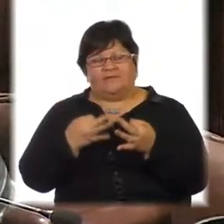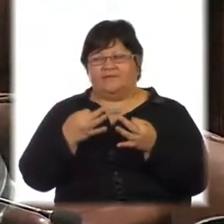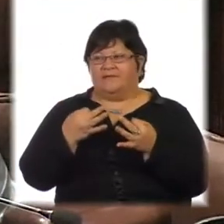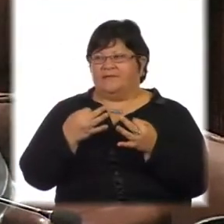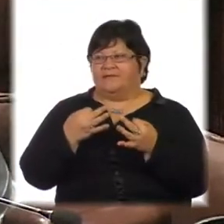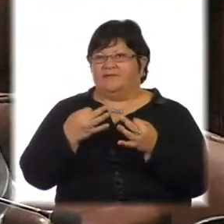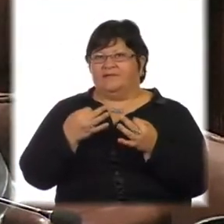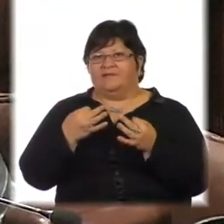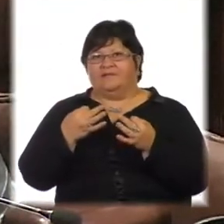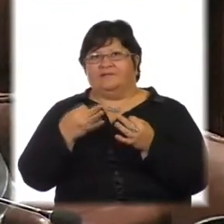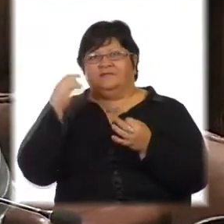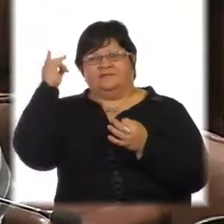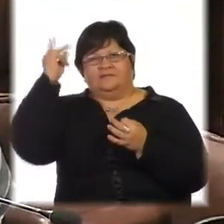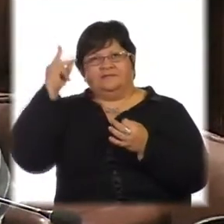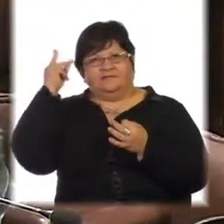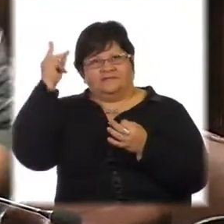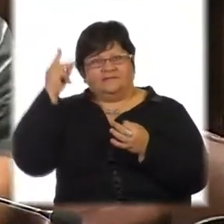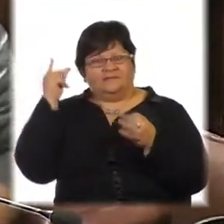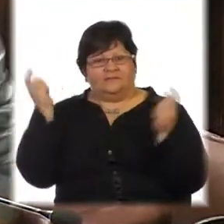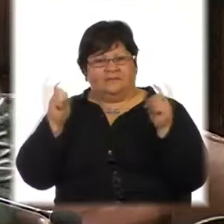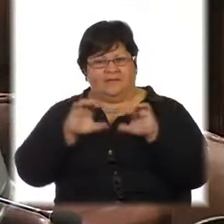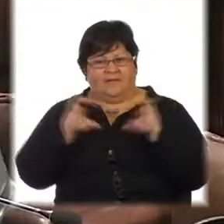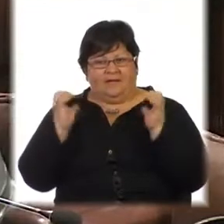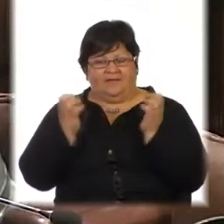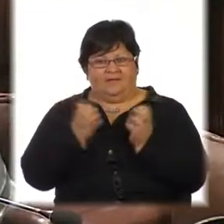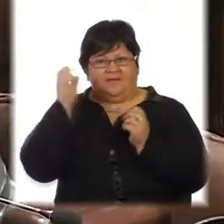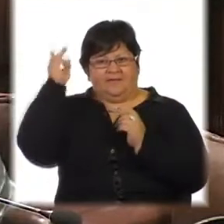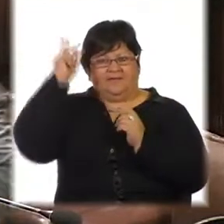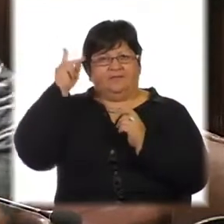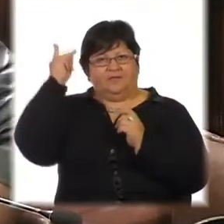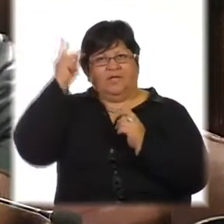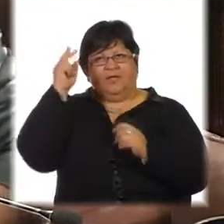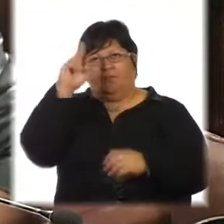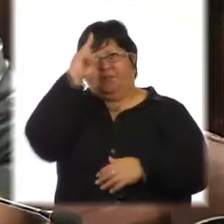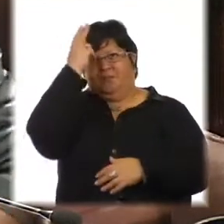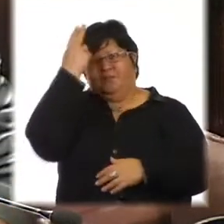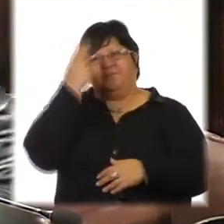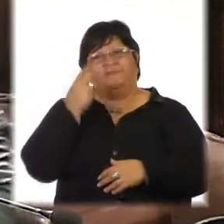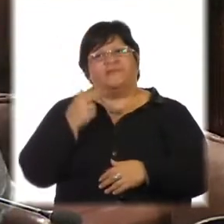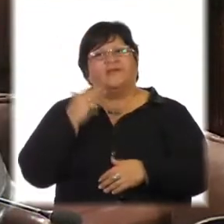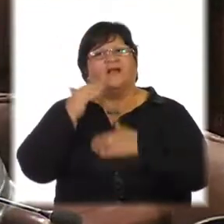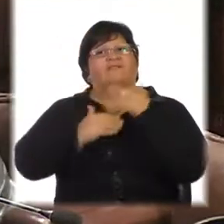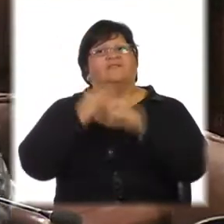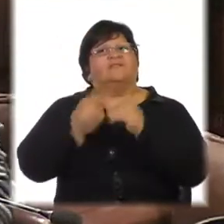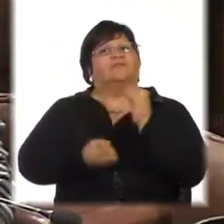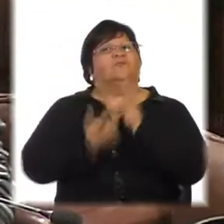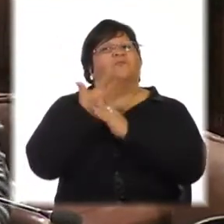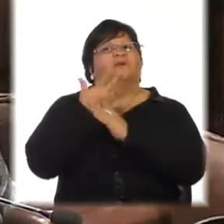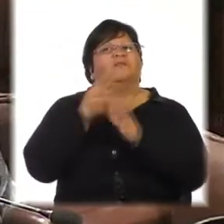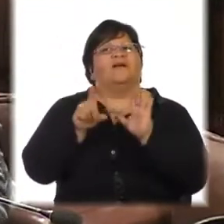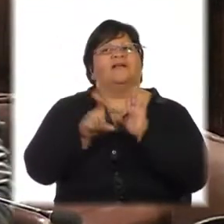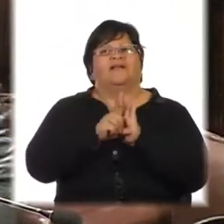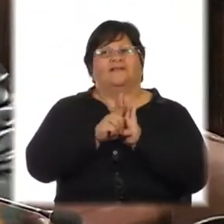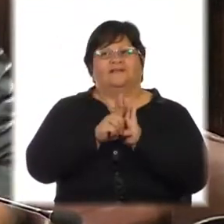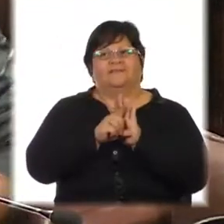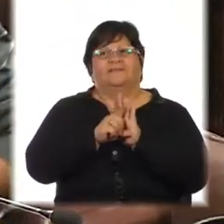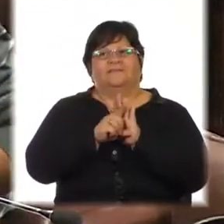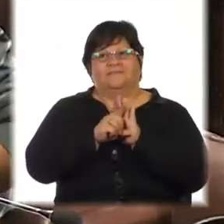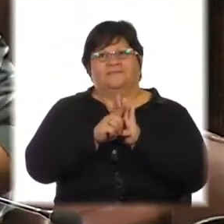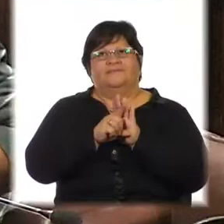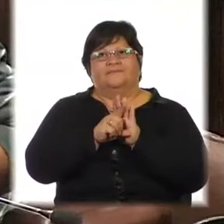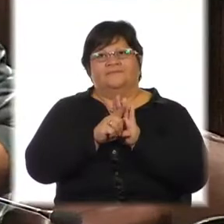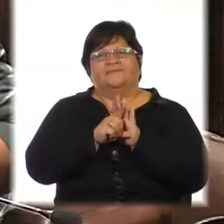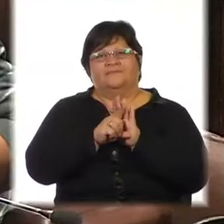avanzando en lo que es la aprobación de una nueva ley, en lo que se ha denominado la Agenda de